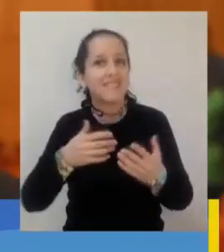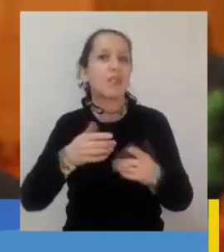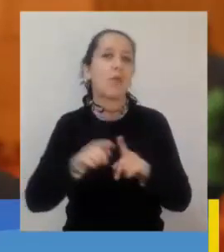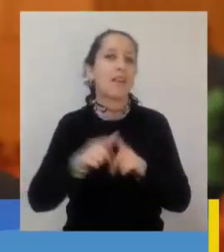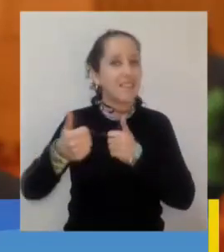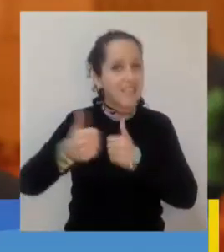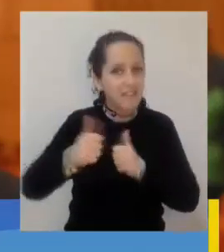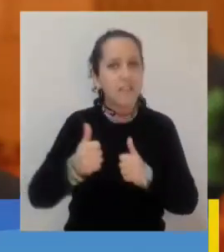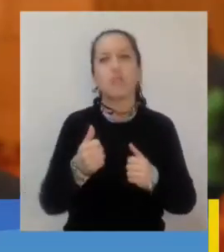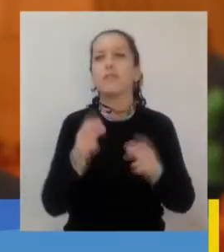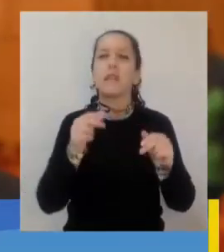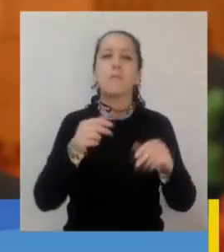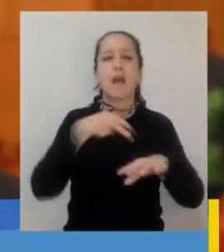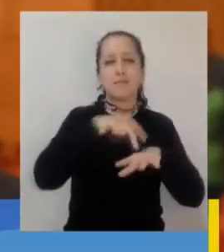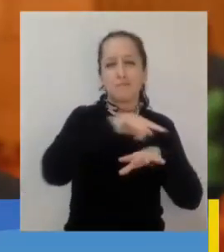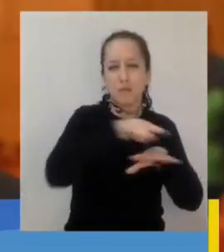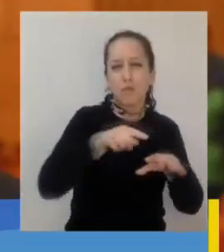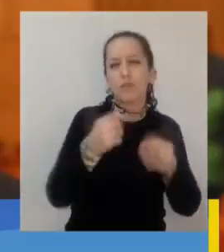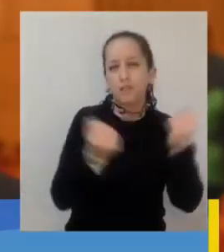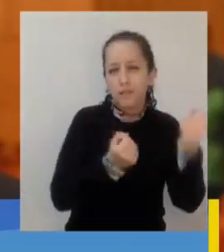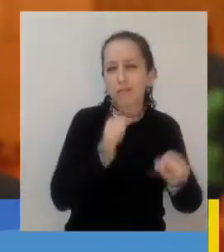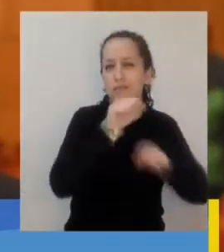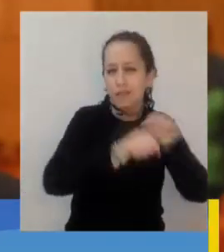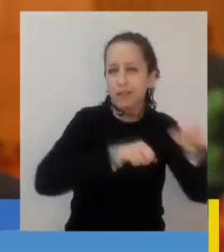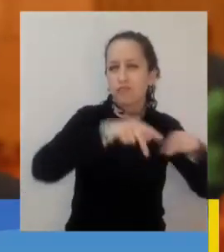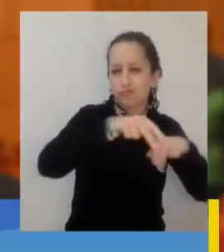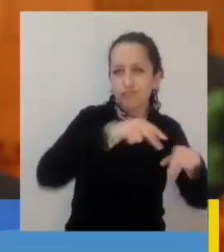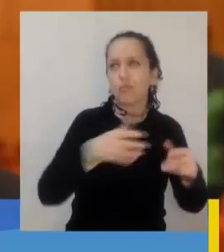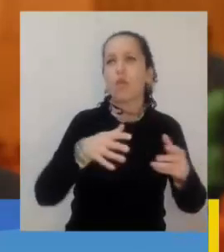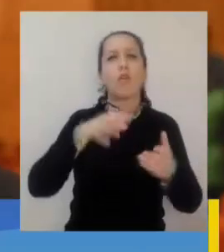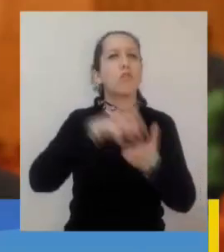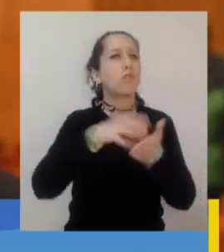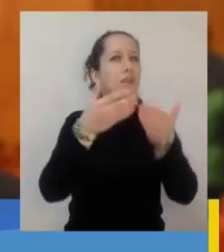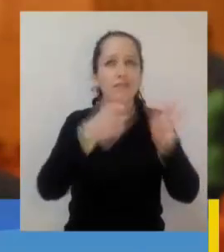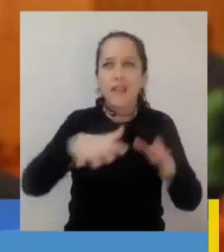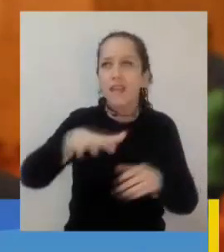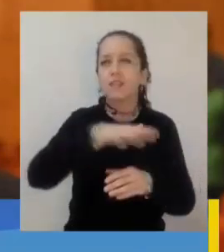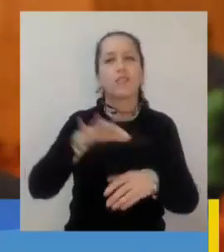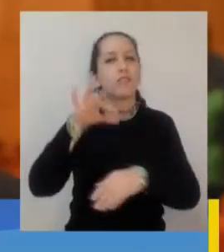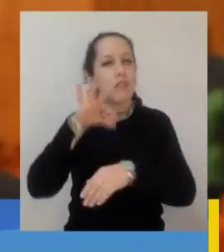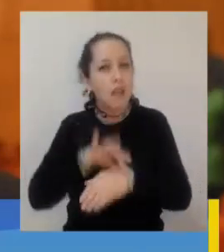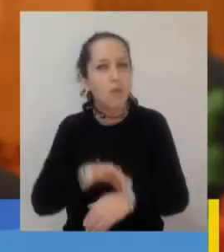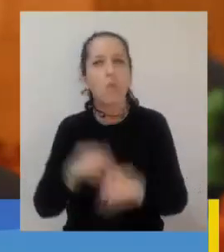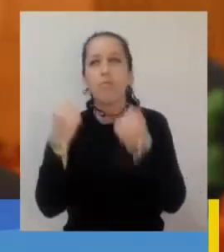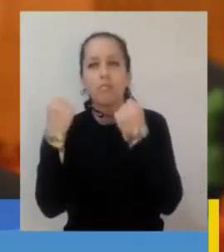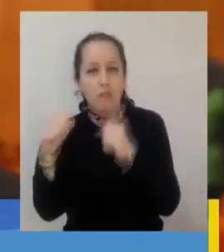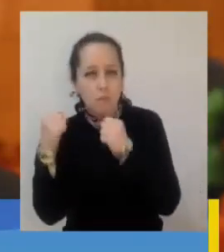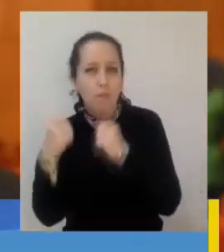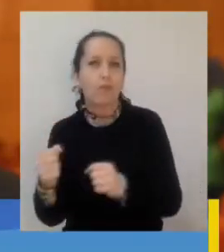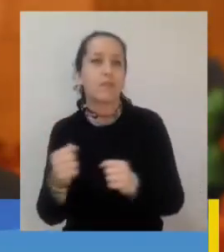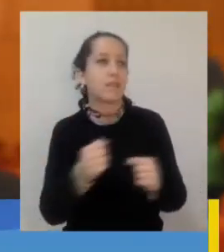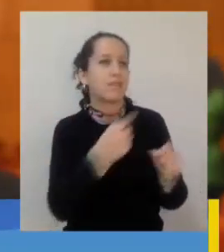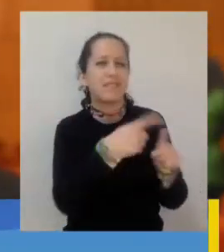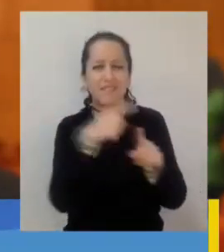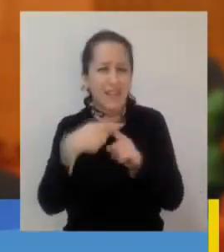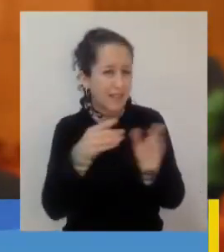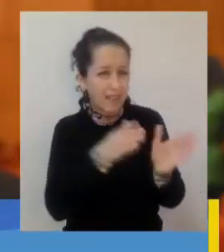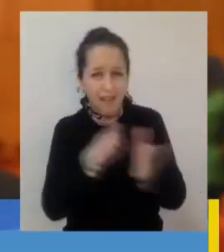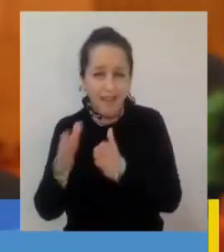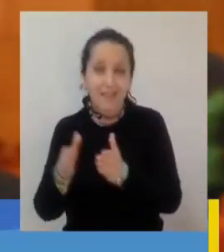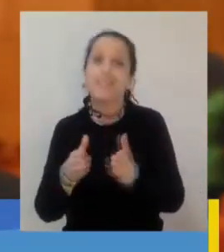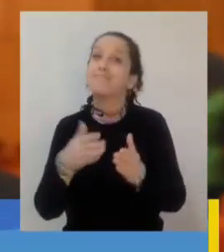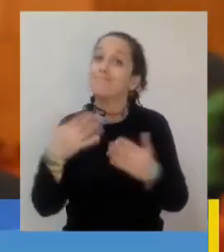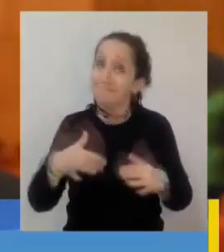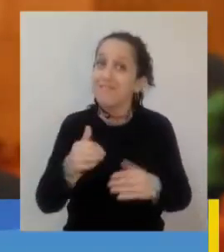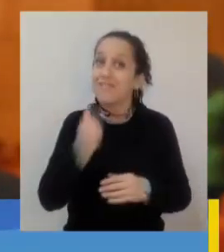movilidad, en el ámbito también de recuperación de espacios públicos, en el ámbito de salud, en el ámbito deportivo, en diferentes áreas, que